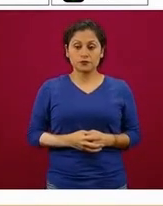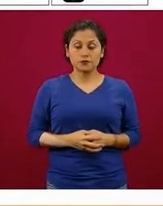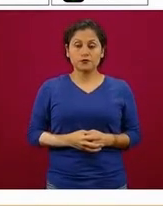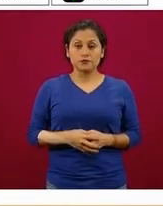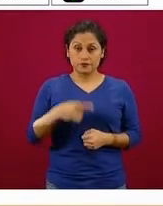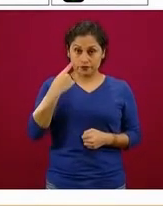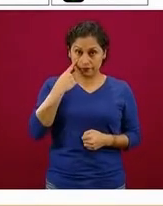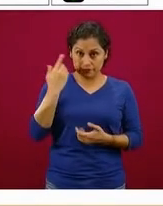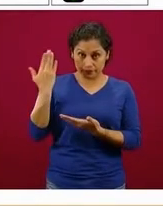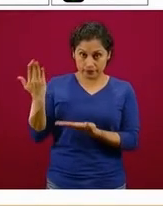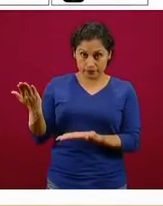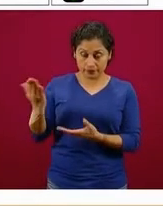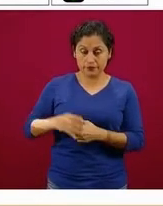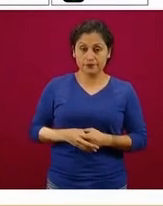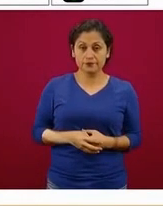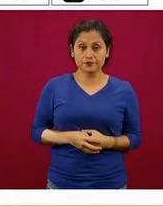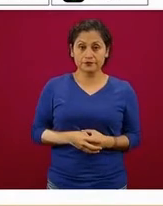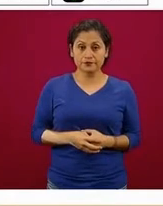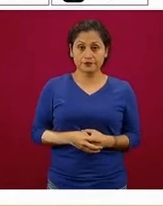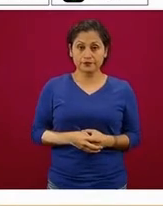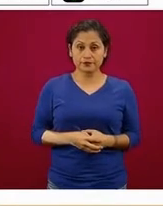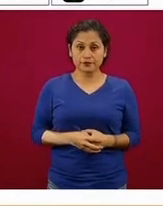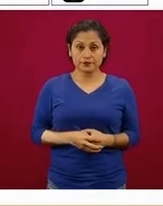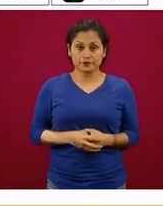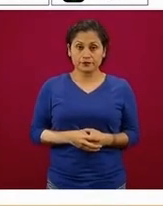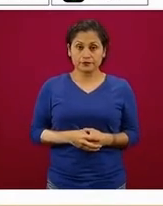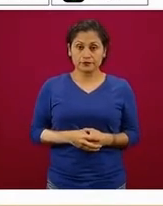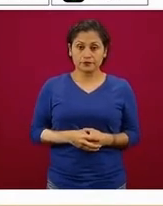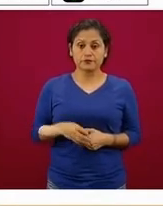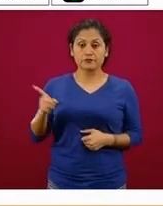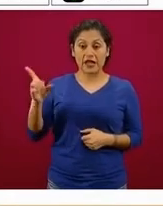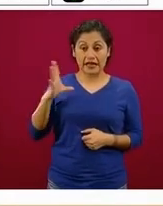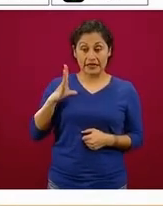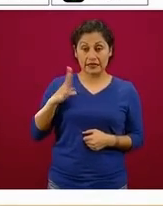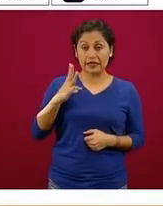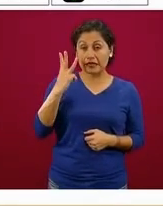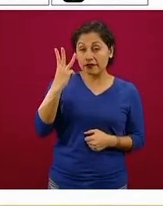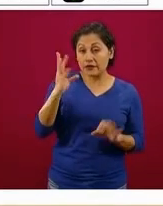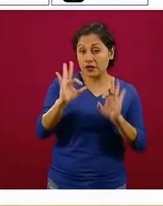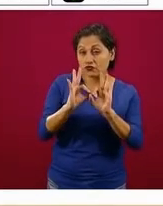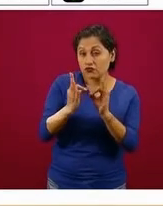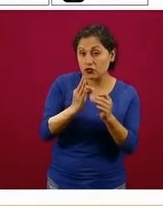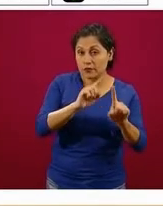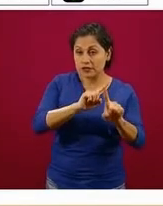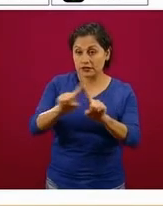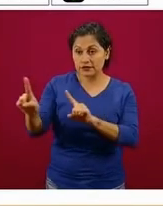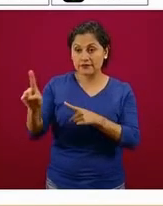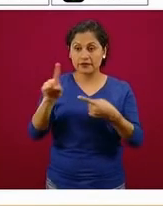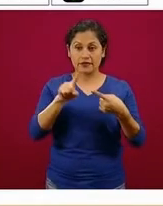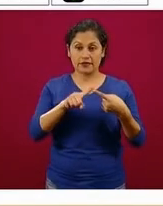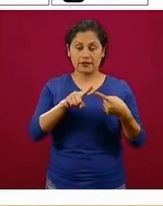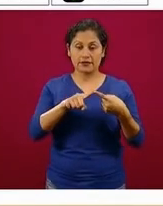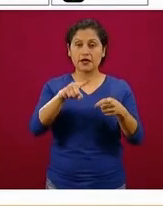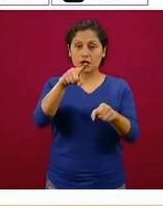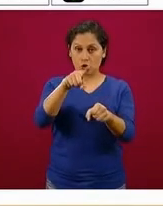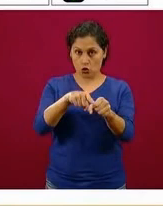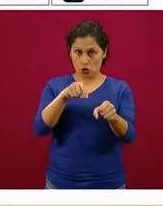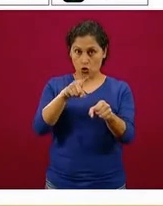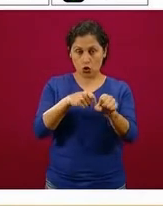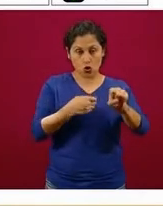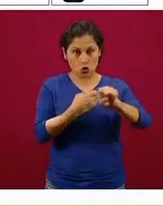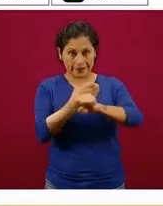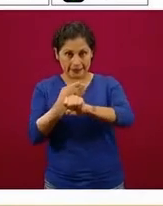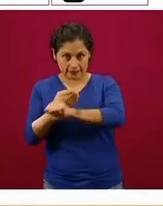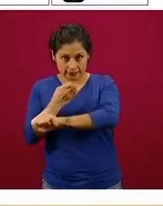Vean, por favor, que existen tres elementos de información, uno es el color de la entidad